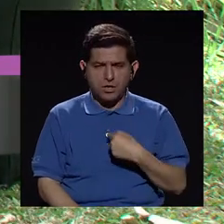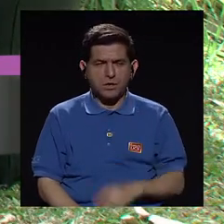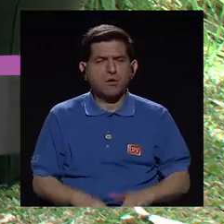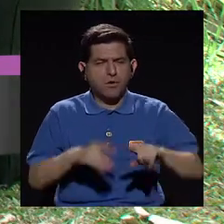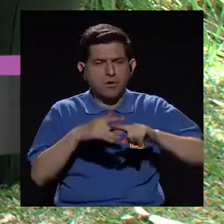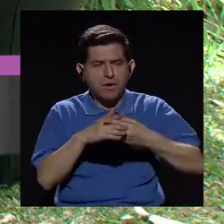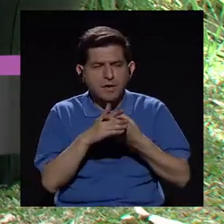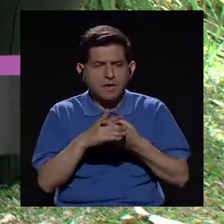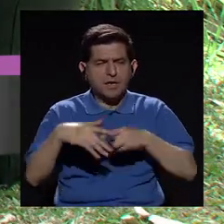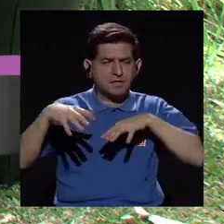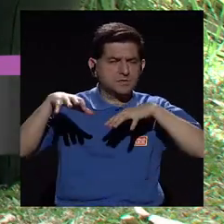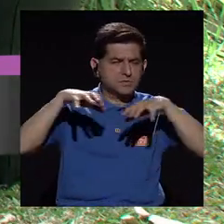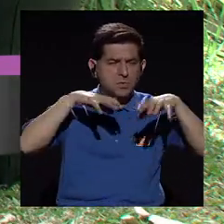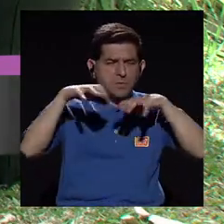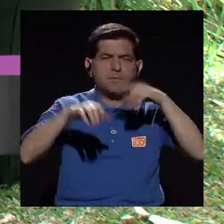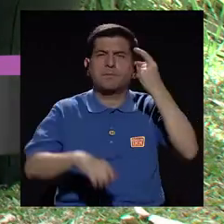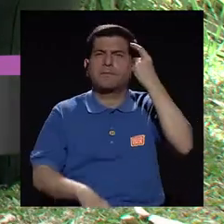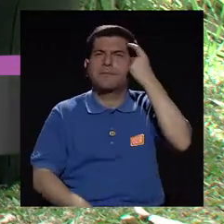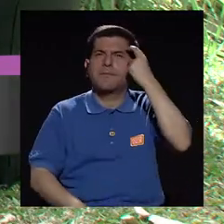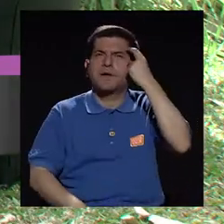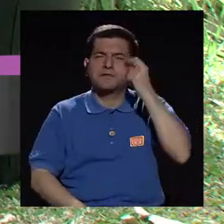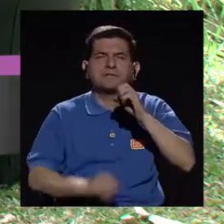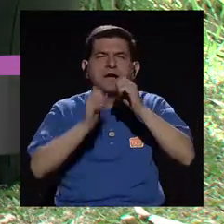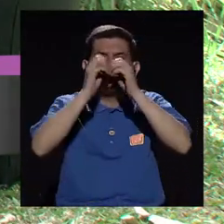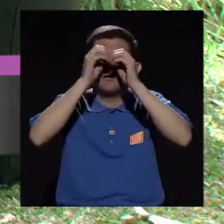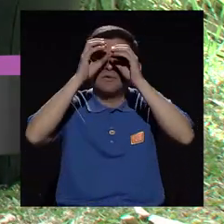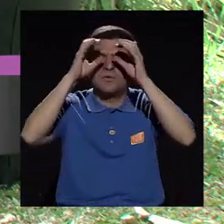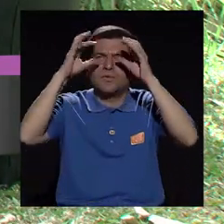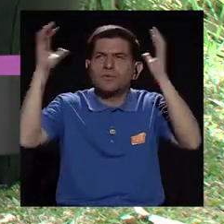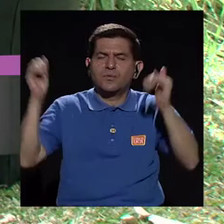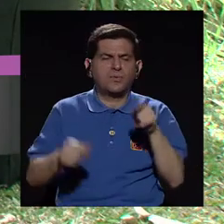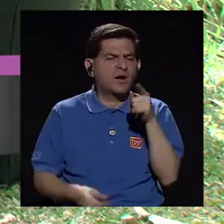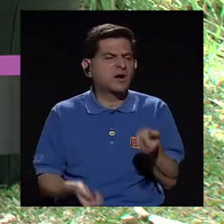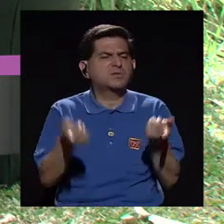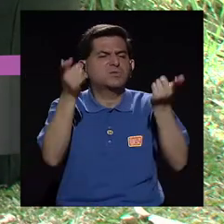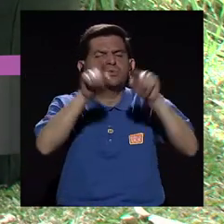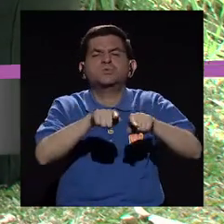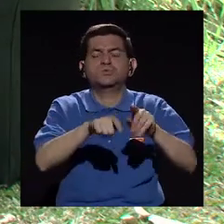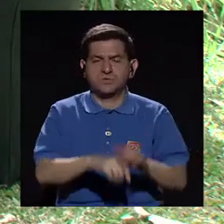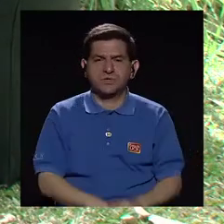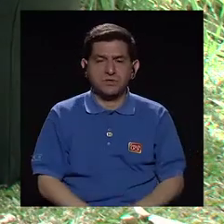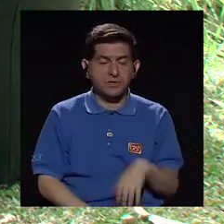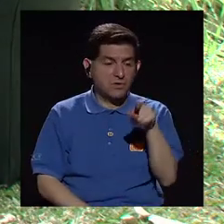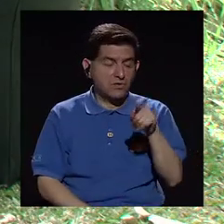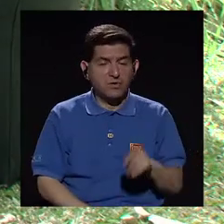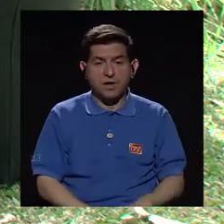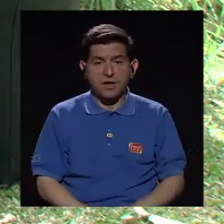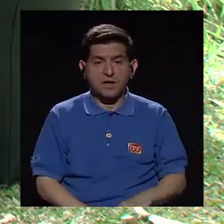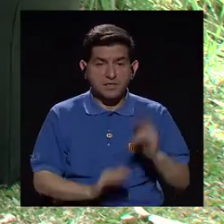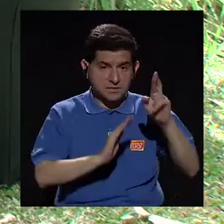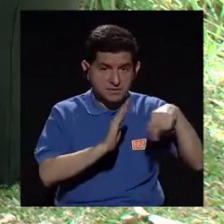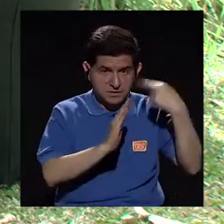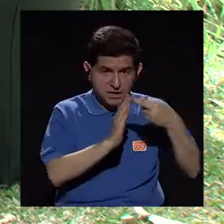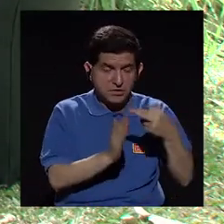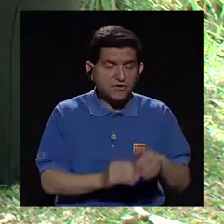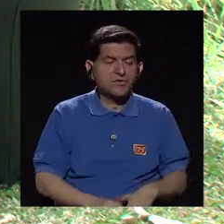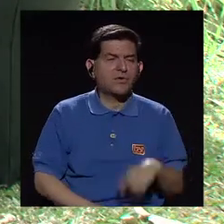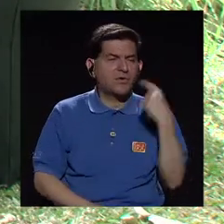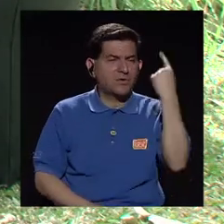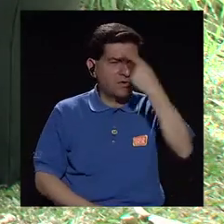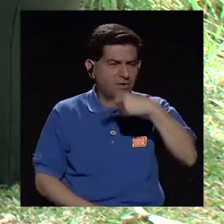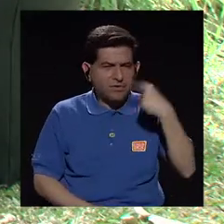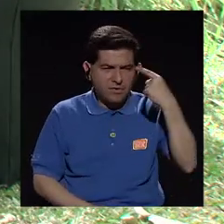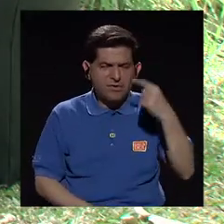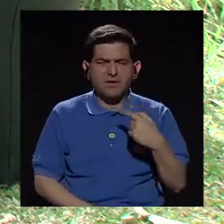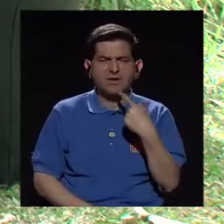el que le empiezo a dar el movimiento, el que empiezo a imaginar qué fue lo que pasó aquí, por qué este personaje tiene esta expresión, qué